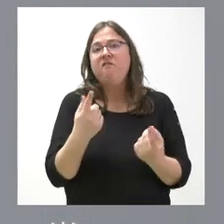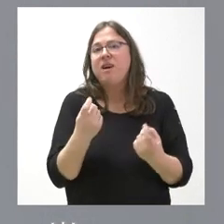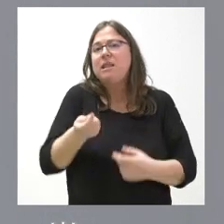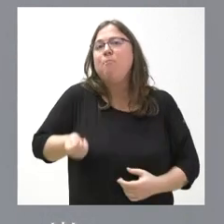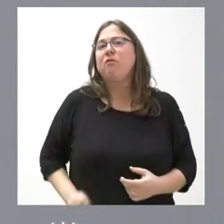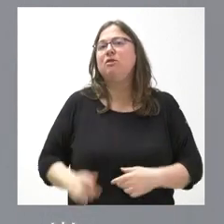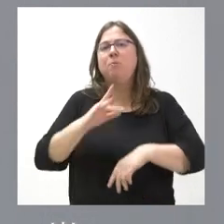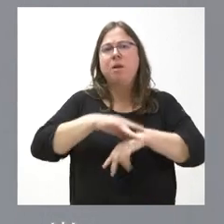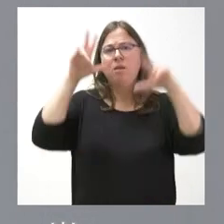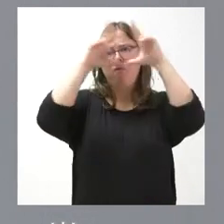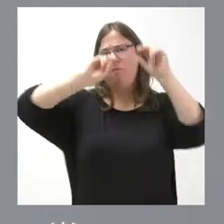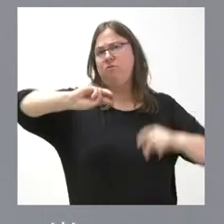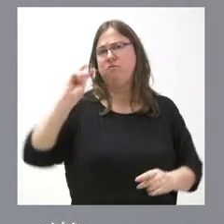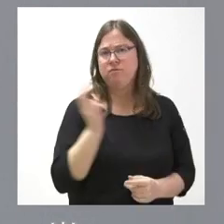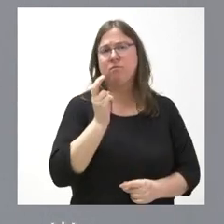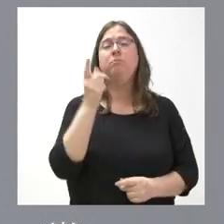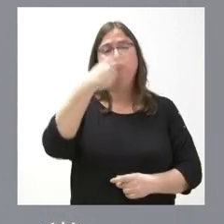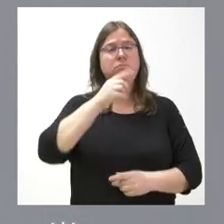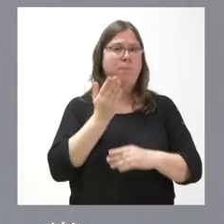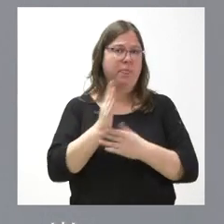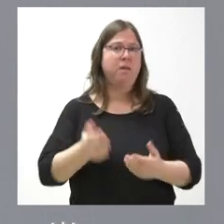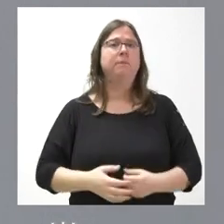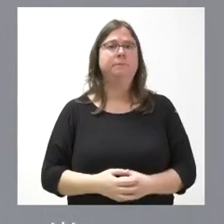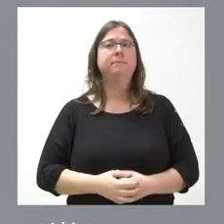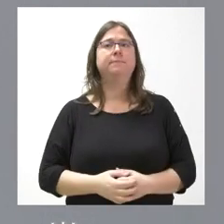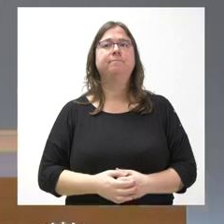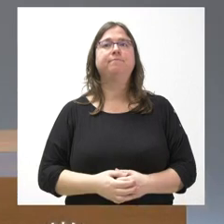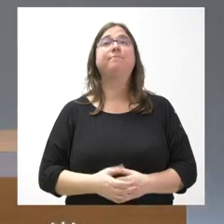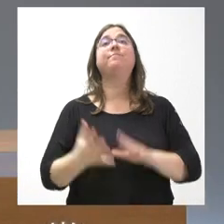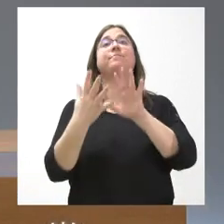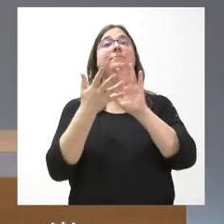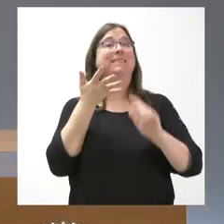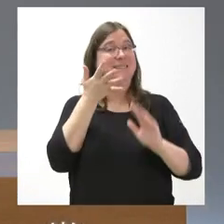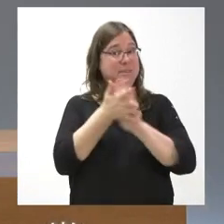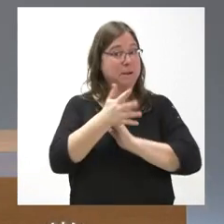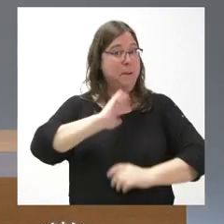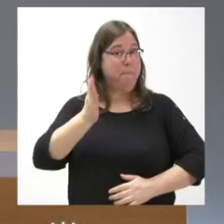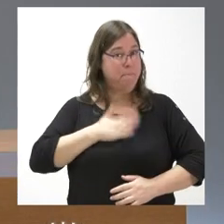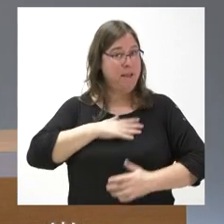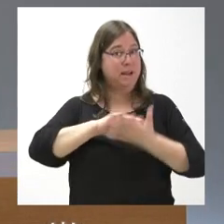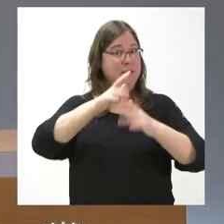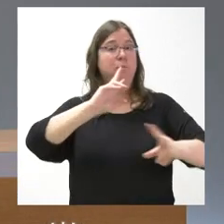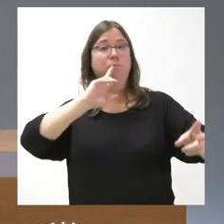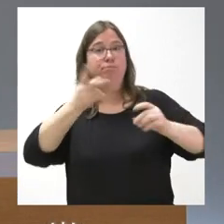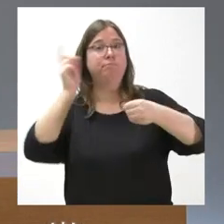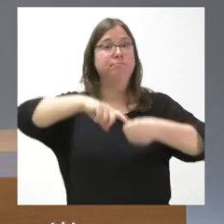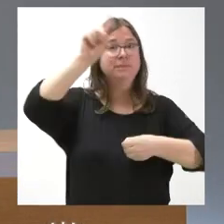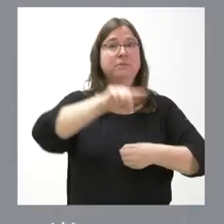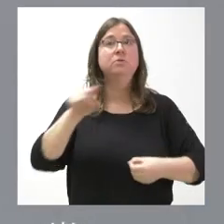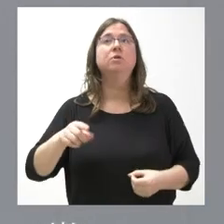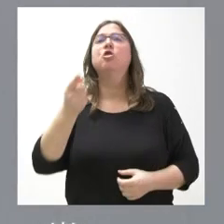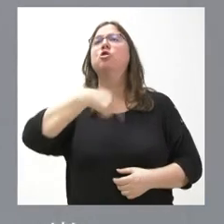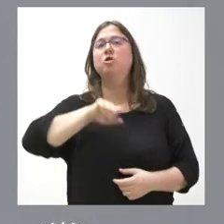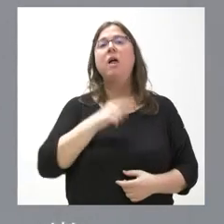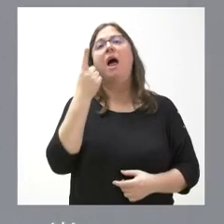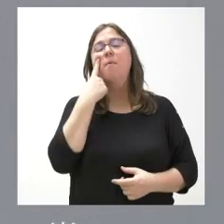sanitarios sobre los cuales tiene mucho que decir y mucho que aportar. Entonces, entiendo que será mañana Castilla y León cuando decidirá si se adhiere o no. Nosotros estamos